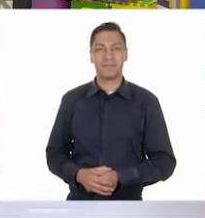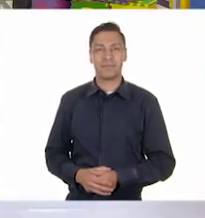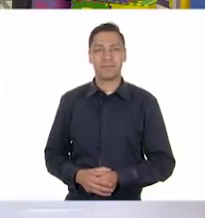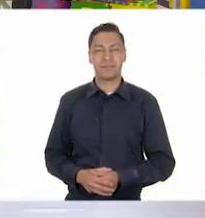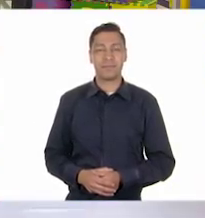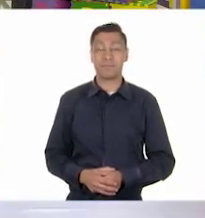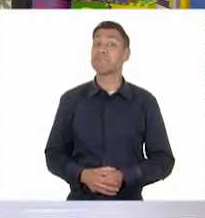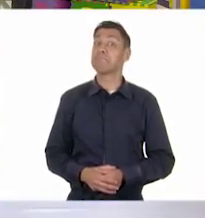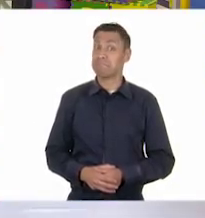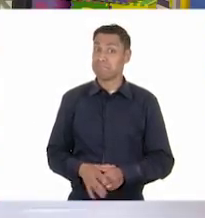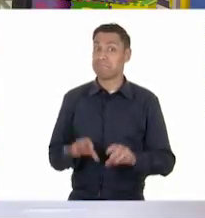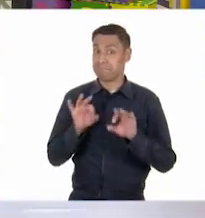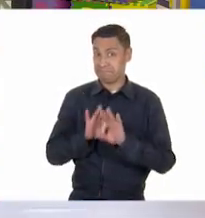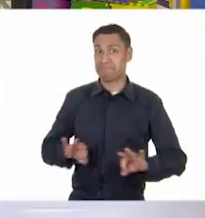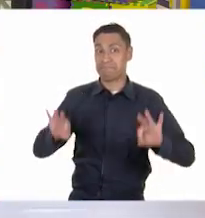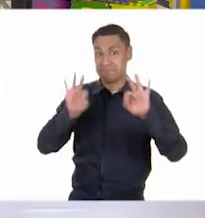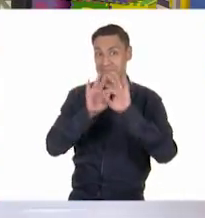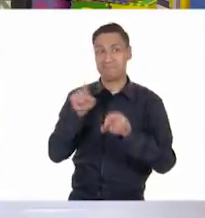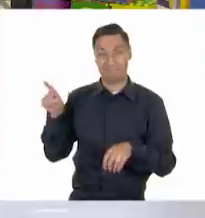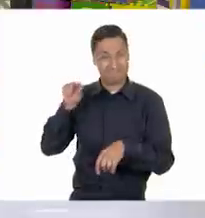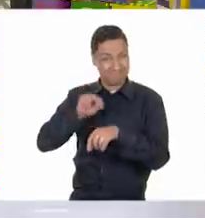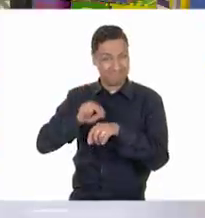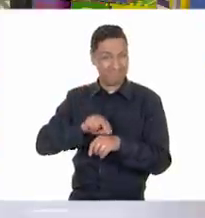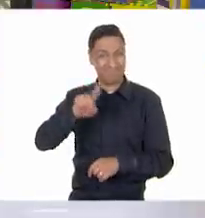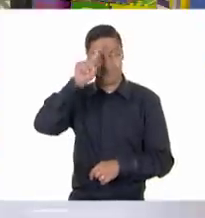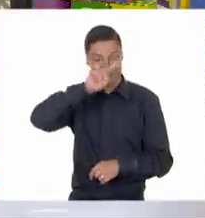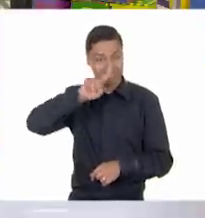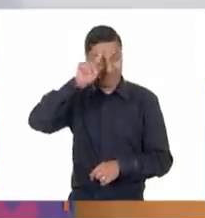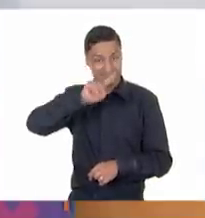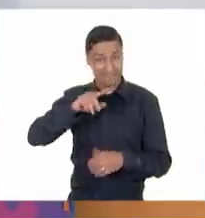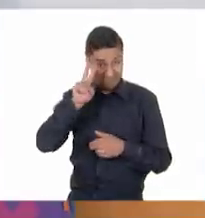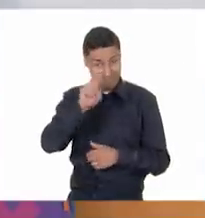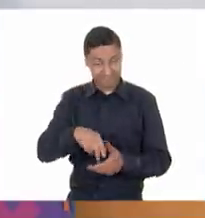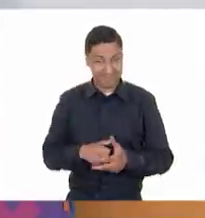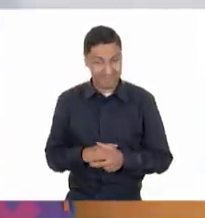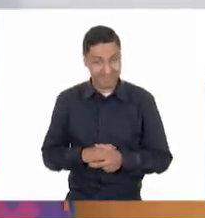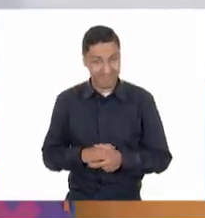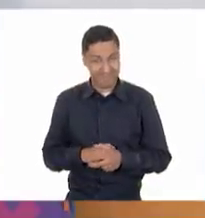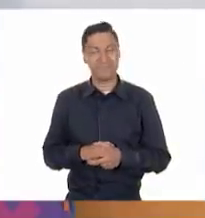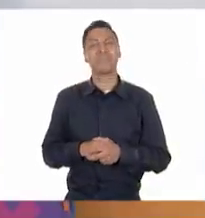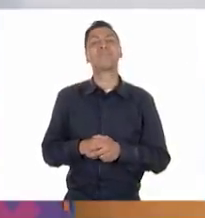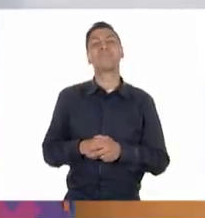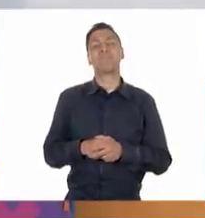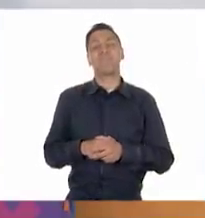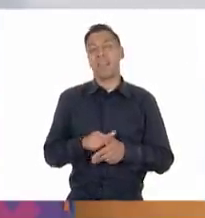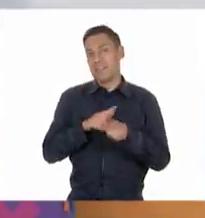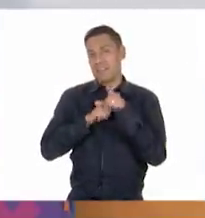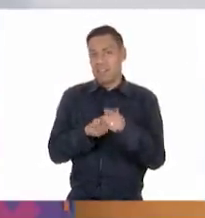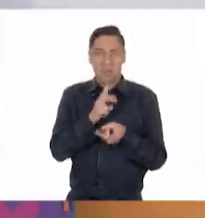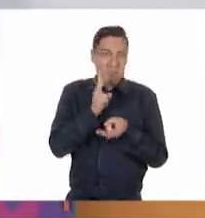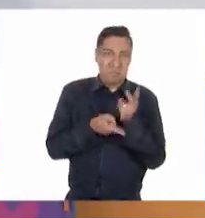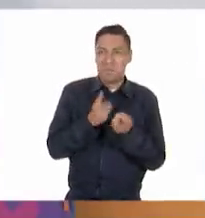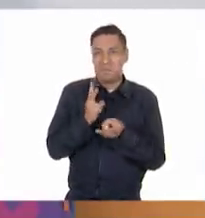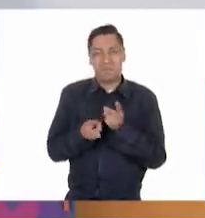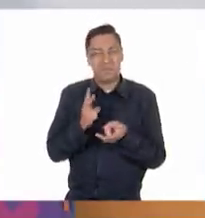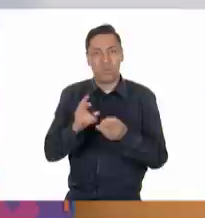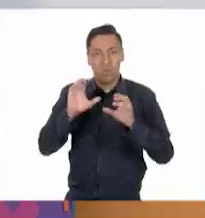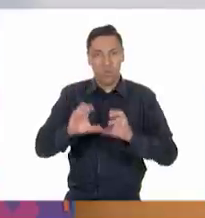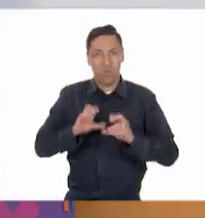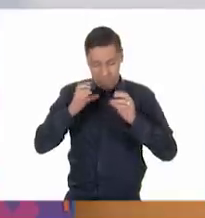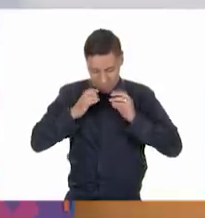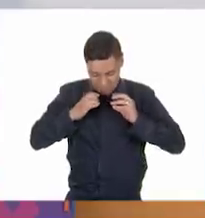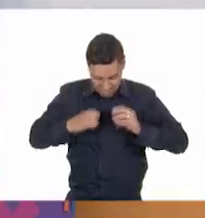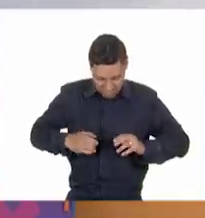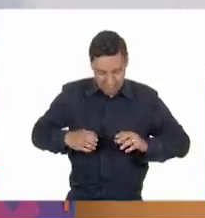¡Qué importantes todas las recomendaciones! ¡Claro! Oye, Oscar, para continuar platicando sobre el crecimiento y el cuidado de nuestro